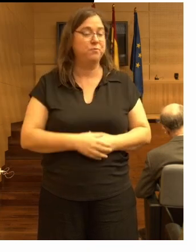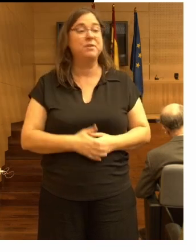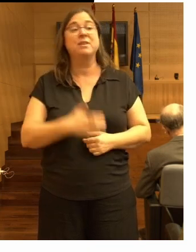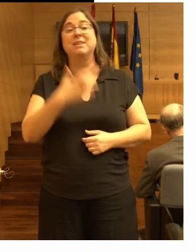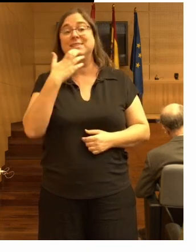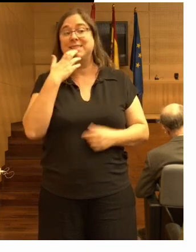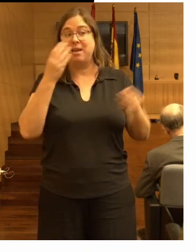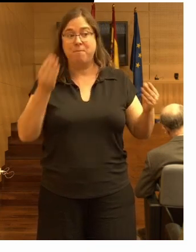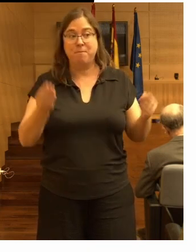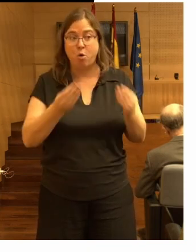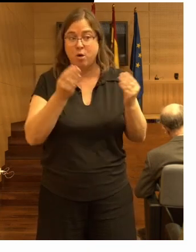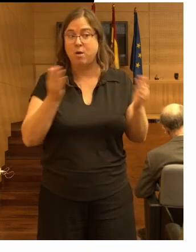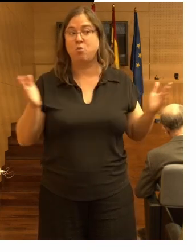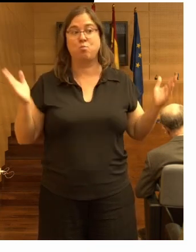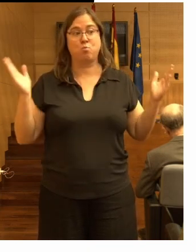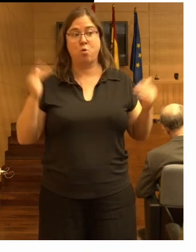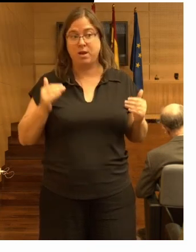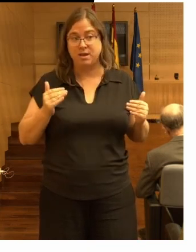hay mejoras